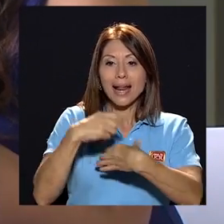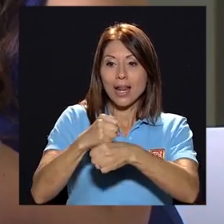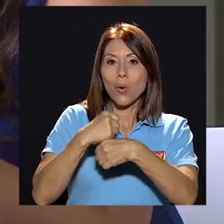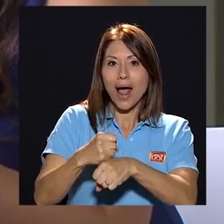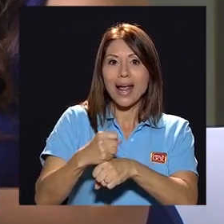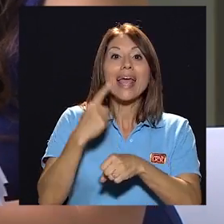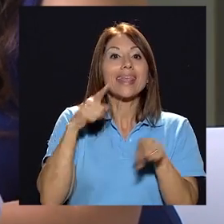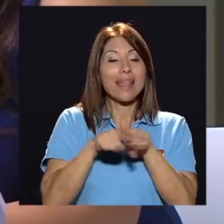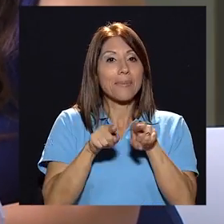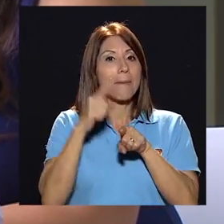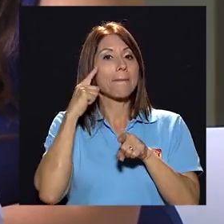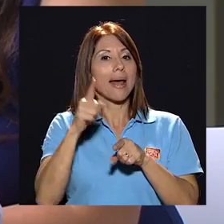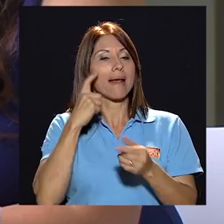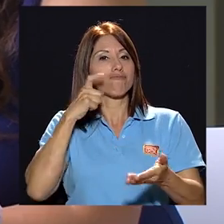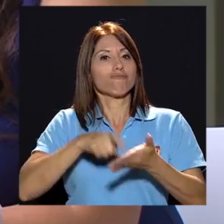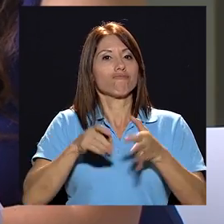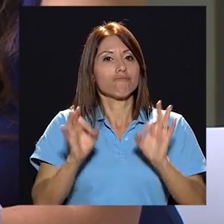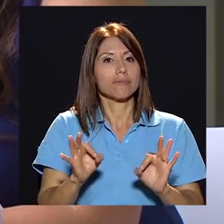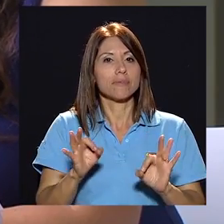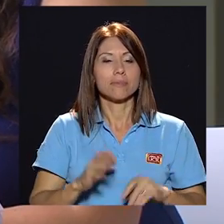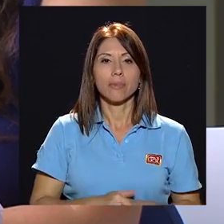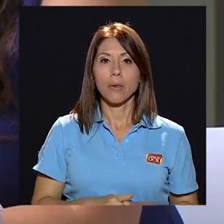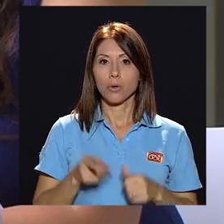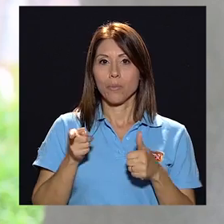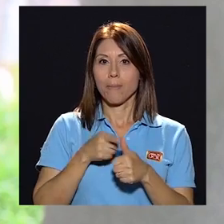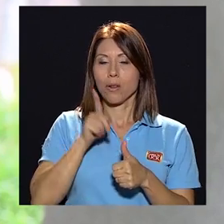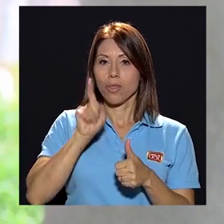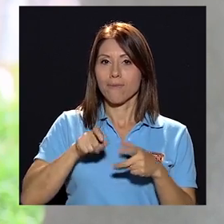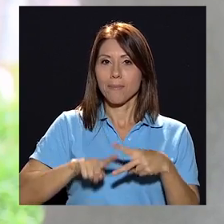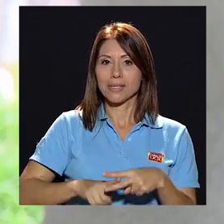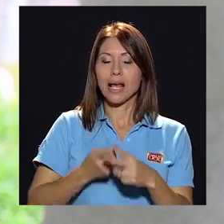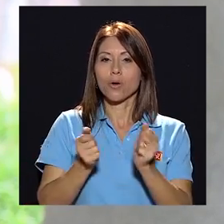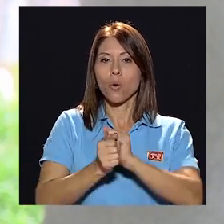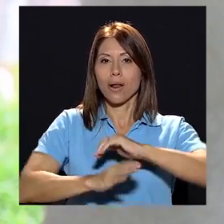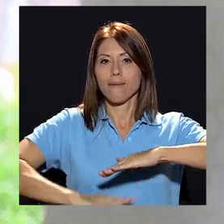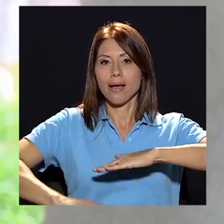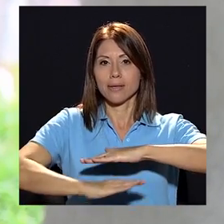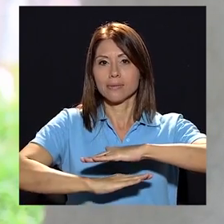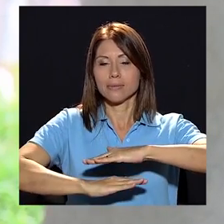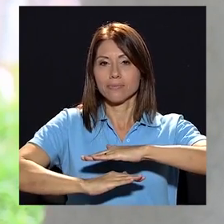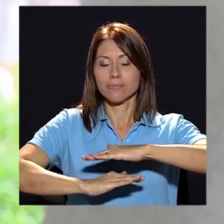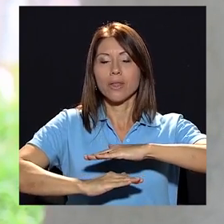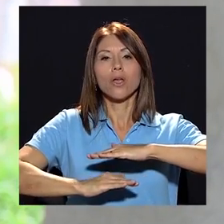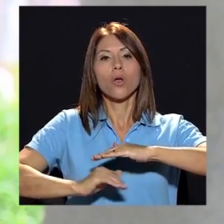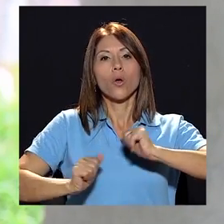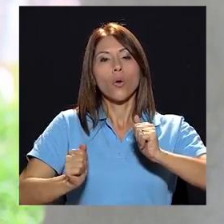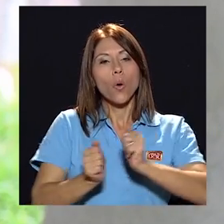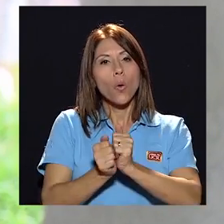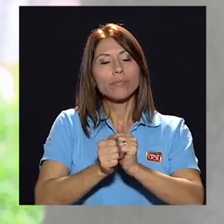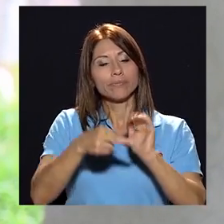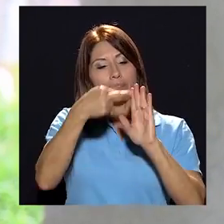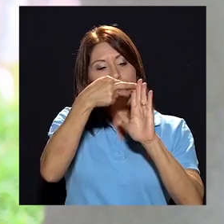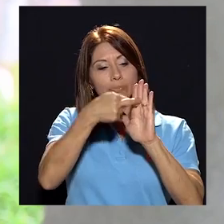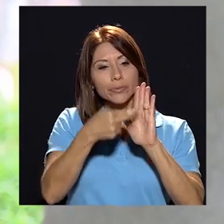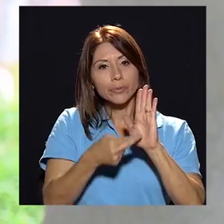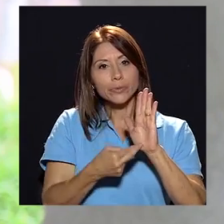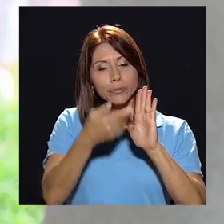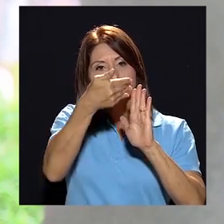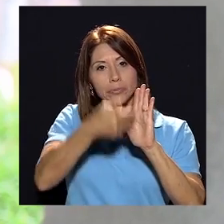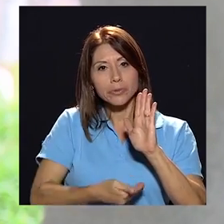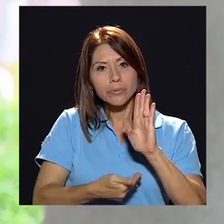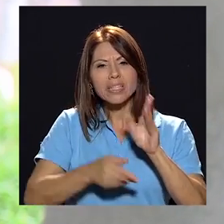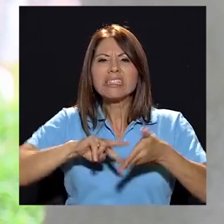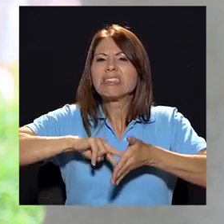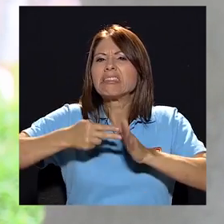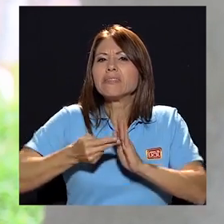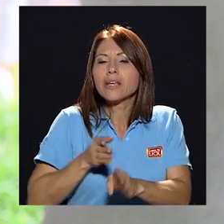que la administración universitaria lo reconozca? Bueno, primero que todo hay que empezar con la base, con la parte de la reglamentación,